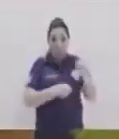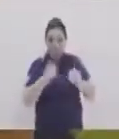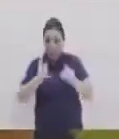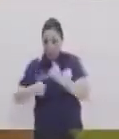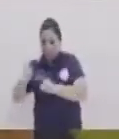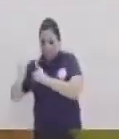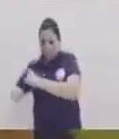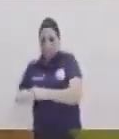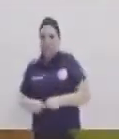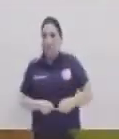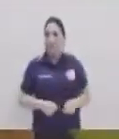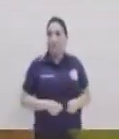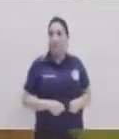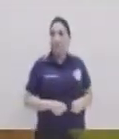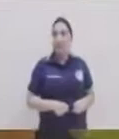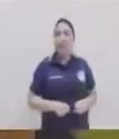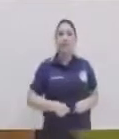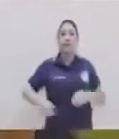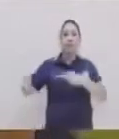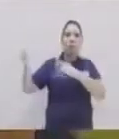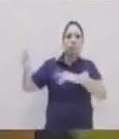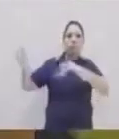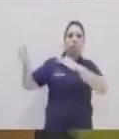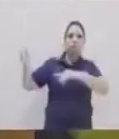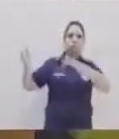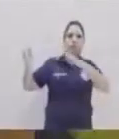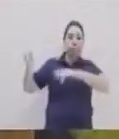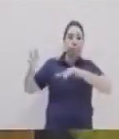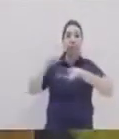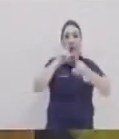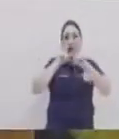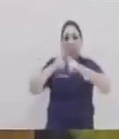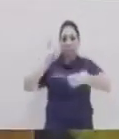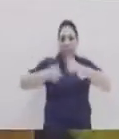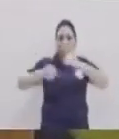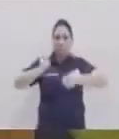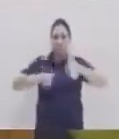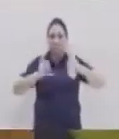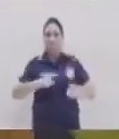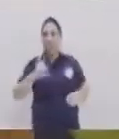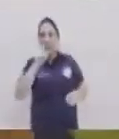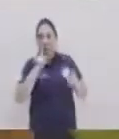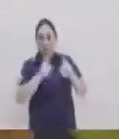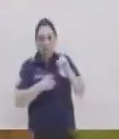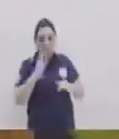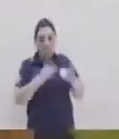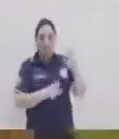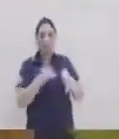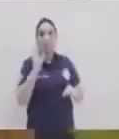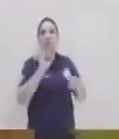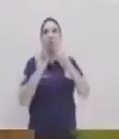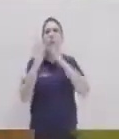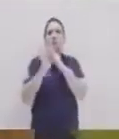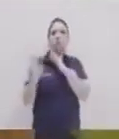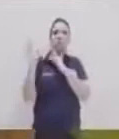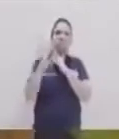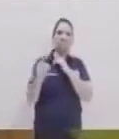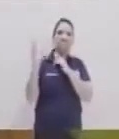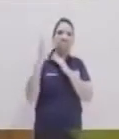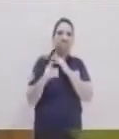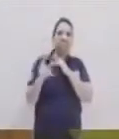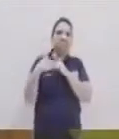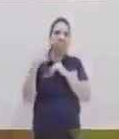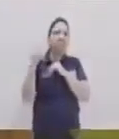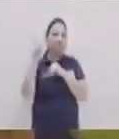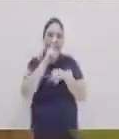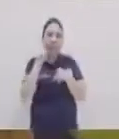de la marimba serían el contrabajo, o los que están hasta atrás. Ajá. Parte de los pícolos aquí serían las flautas transversas o los cadinetes tocando